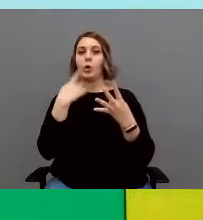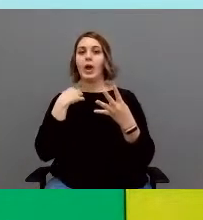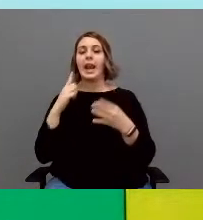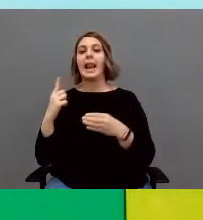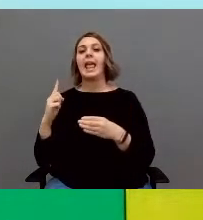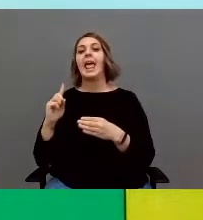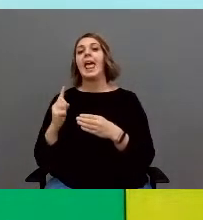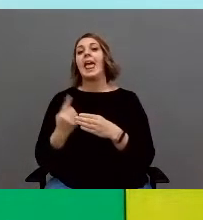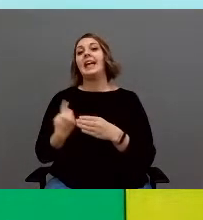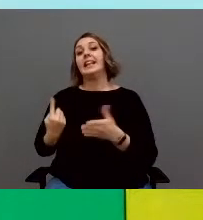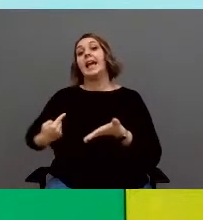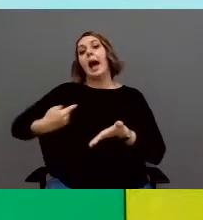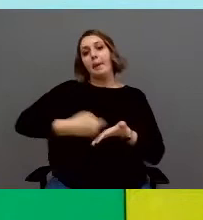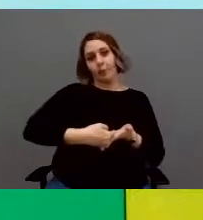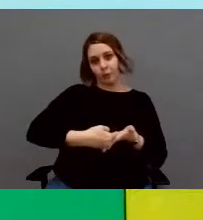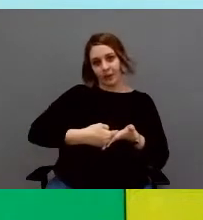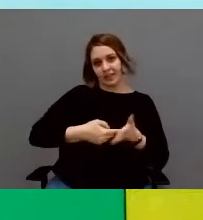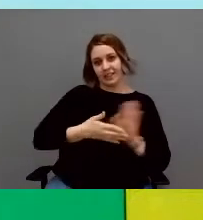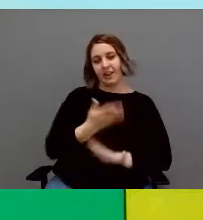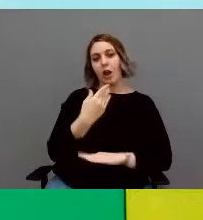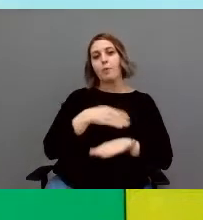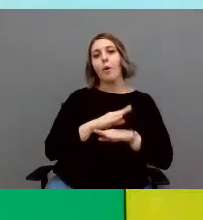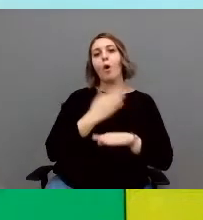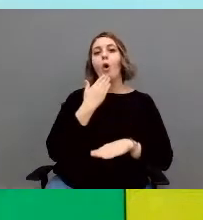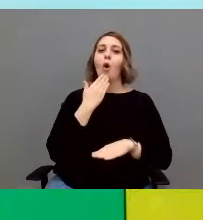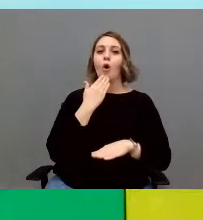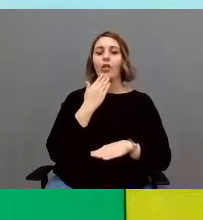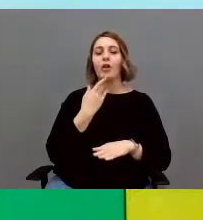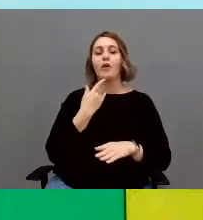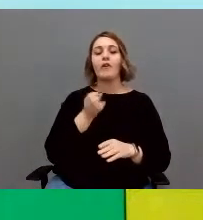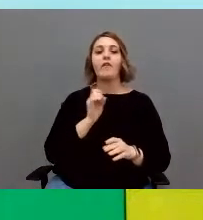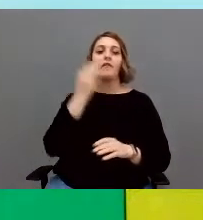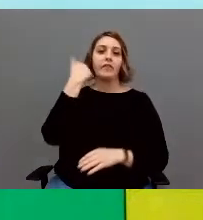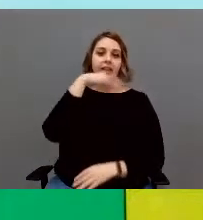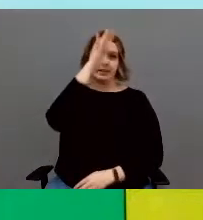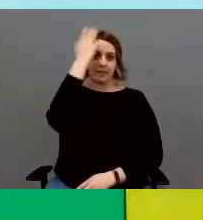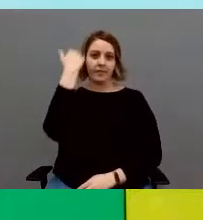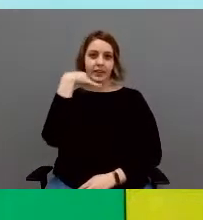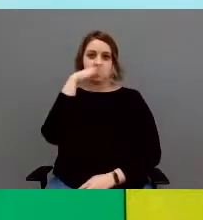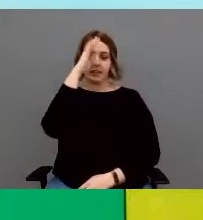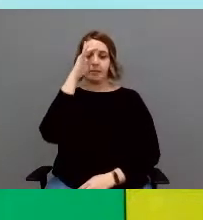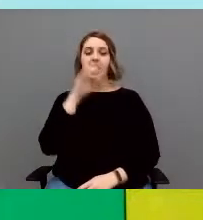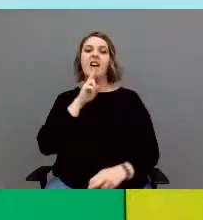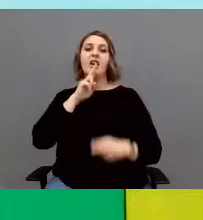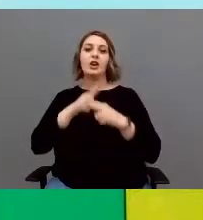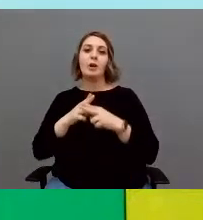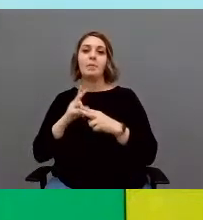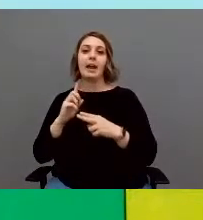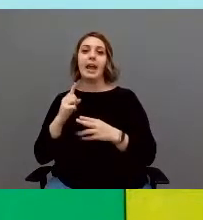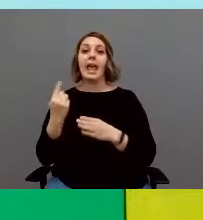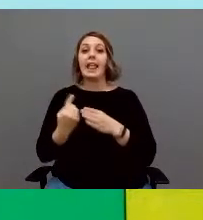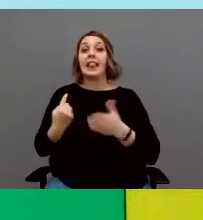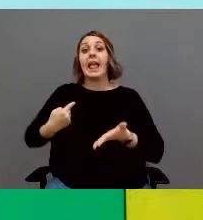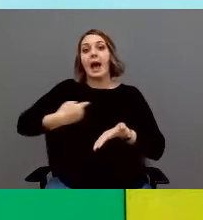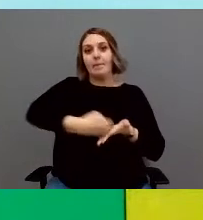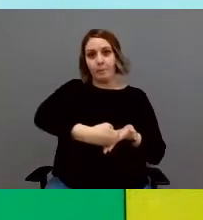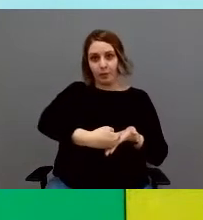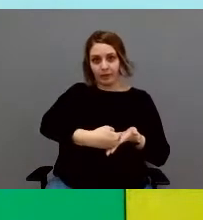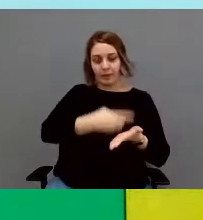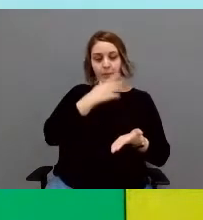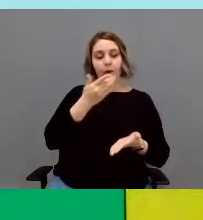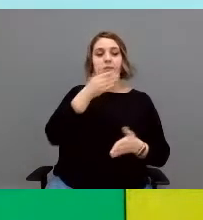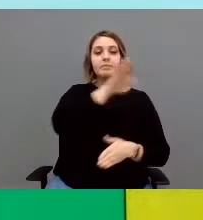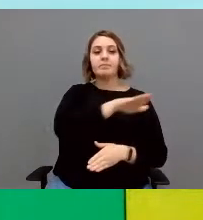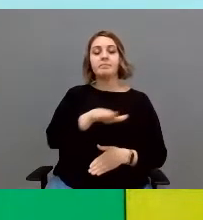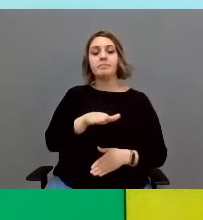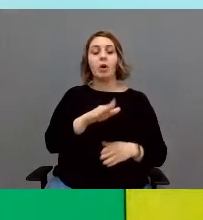teapuntas, que es lo que llamamos el ocio de fin de semana. El ocio de fin de semana lo llamamos teapuntas y consiste en que un sábado al mes realizamos